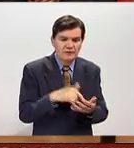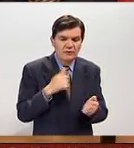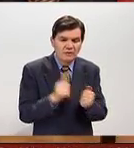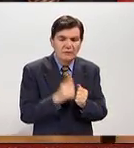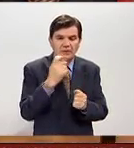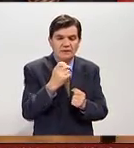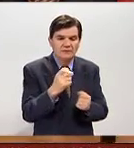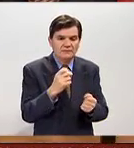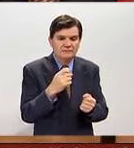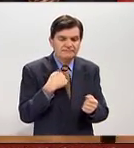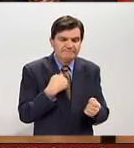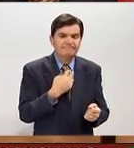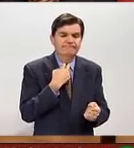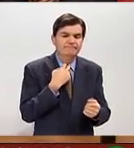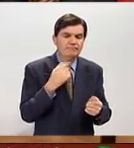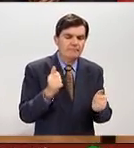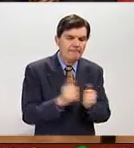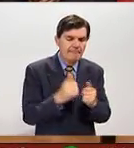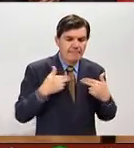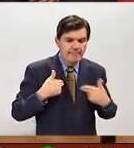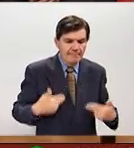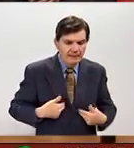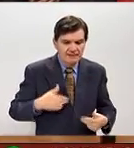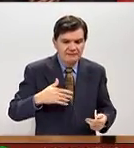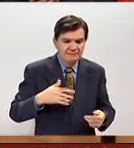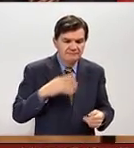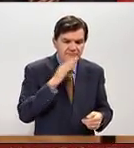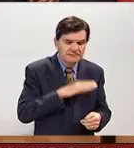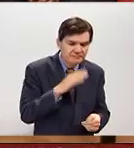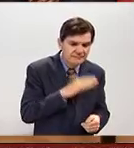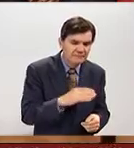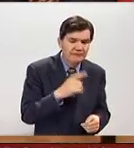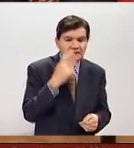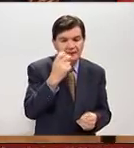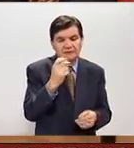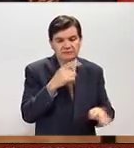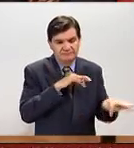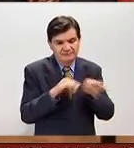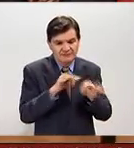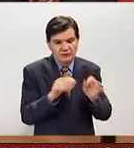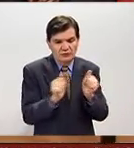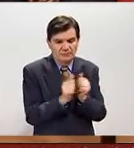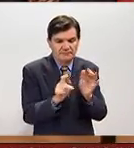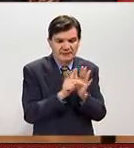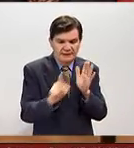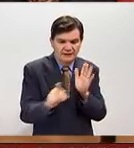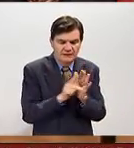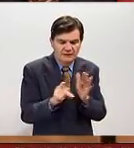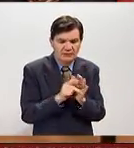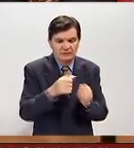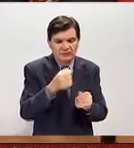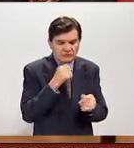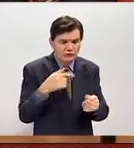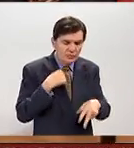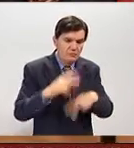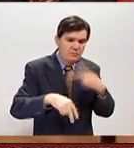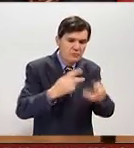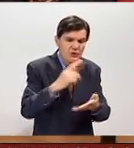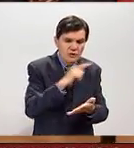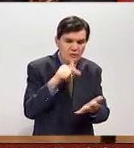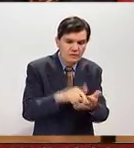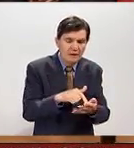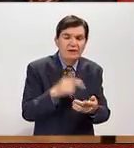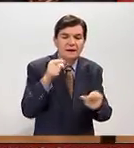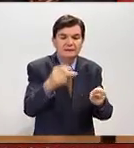enfrentarse a la tragedia humana. Y bueno, el trabajo periodístico que nosotros hacemos cuando vamos a algún